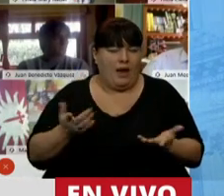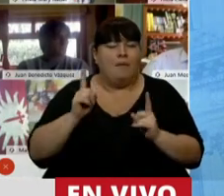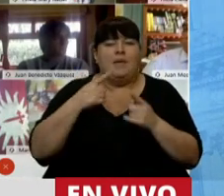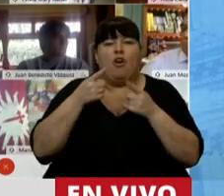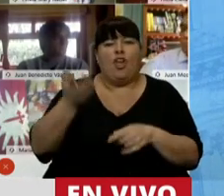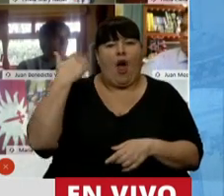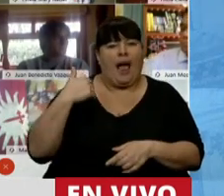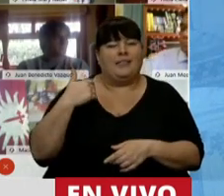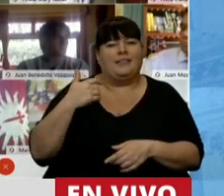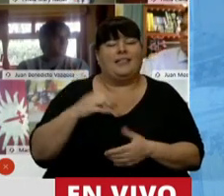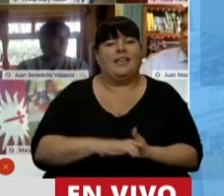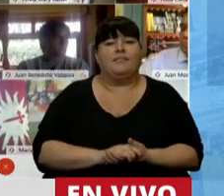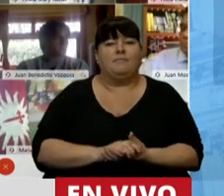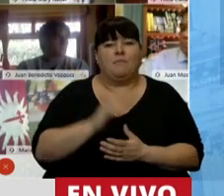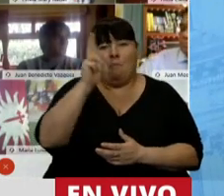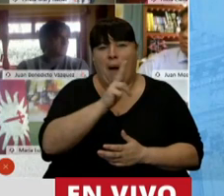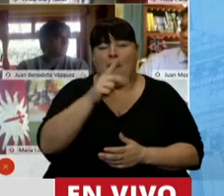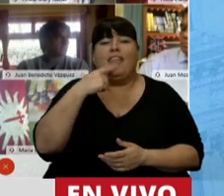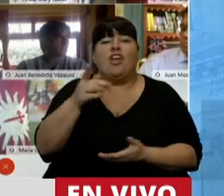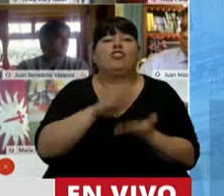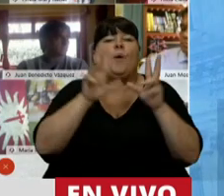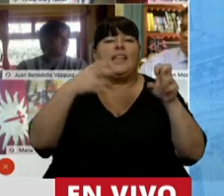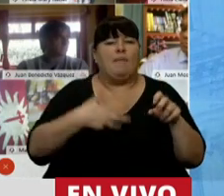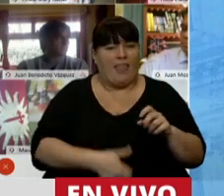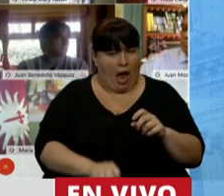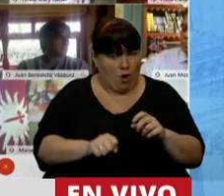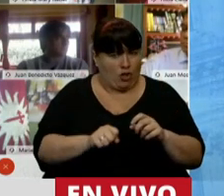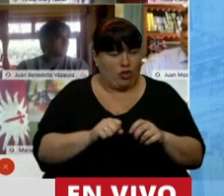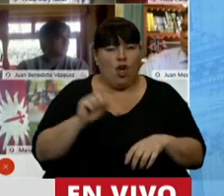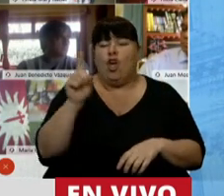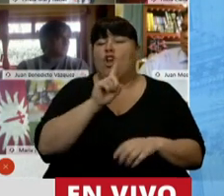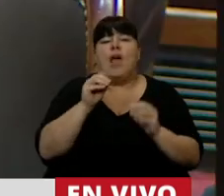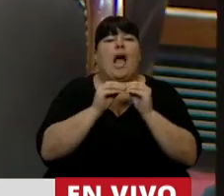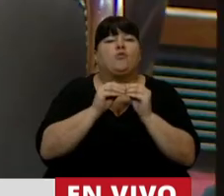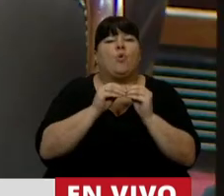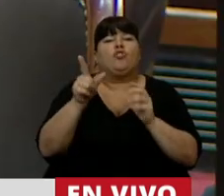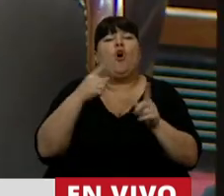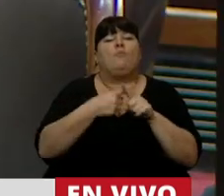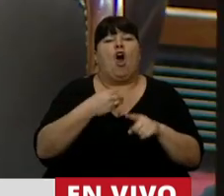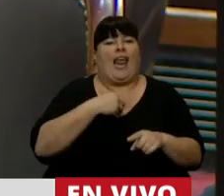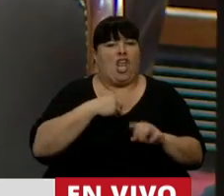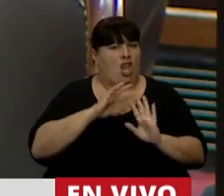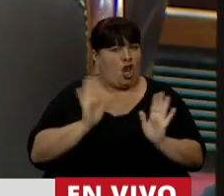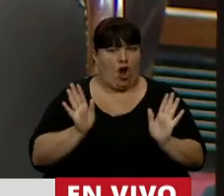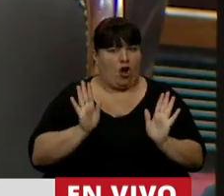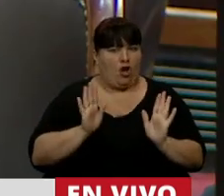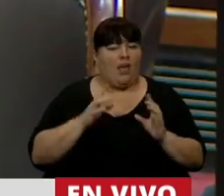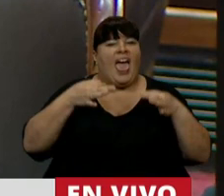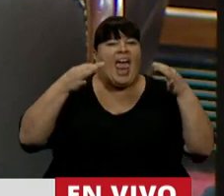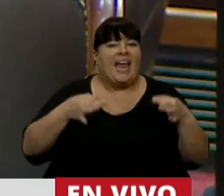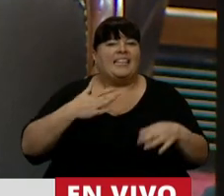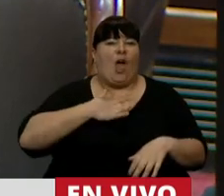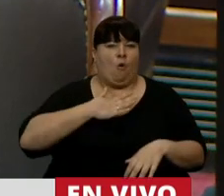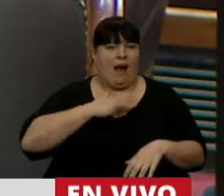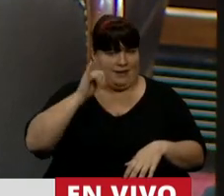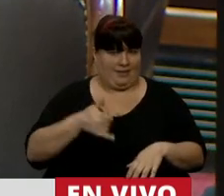recientemente el Santo Padre, refiriéndose expresamente al aborto, no es un asunto religioso, sino de ética